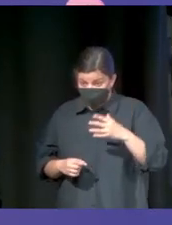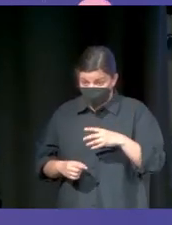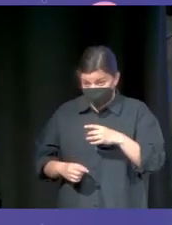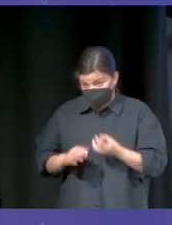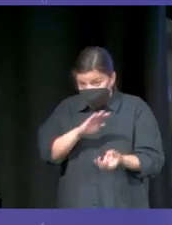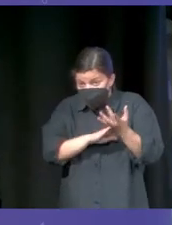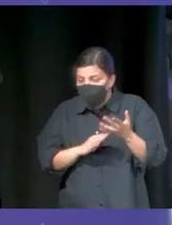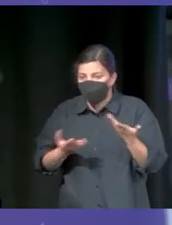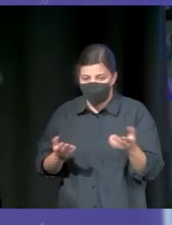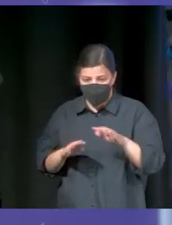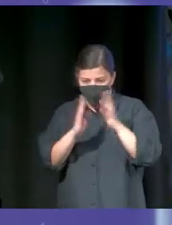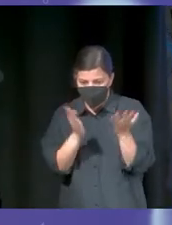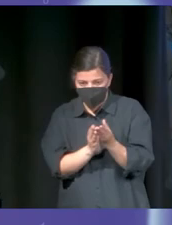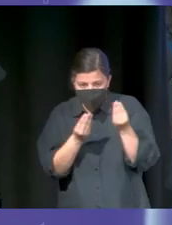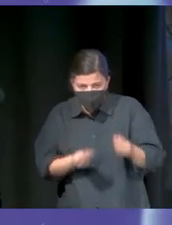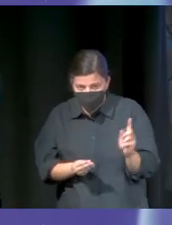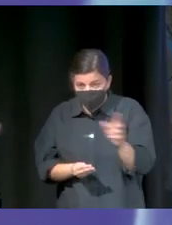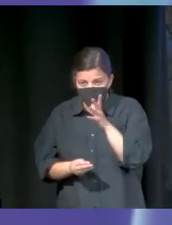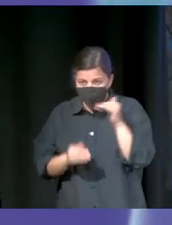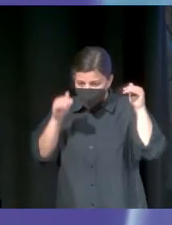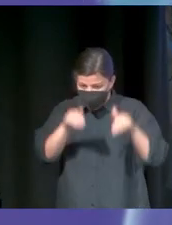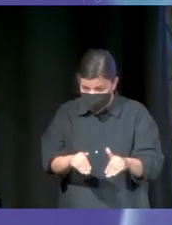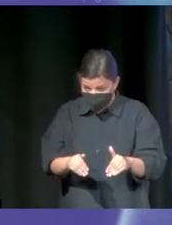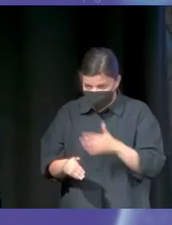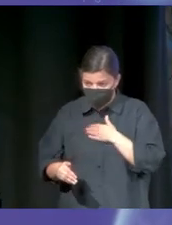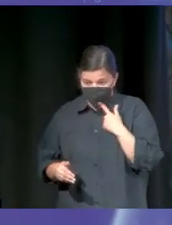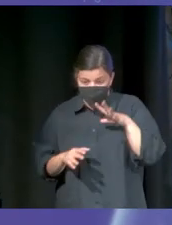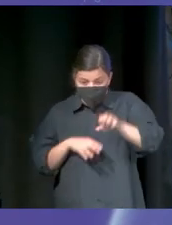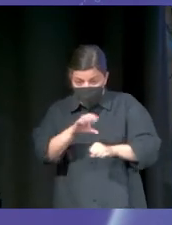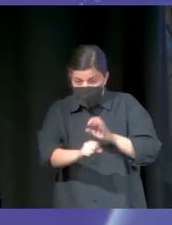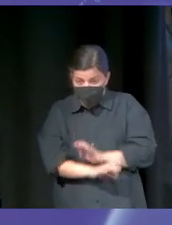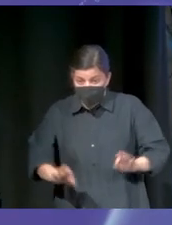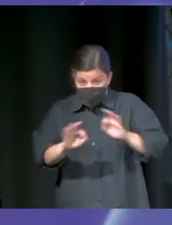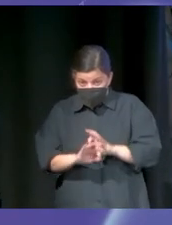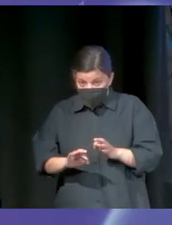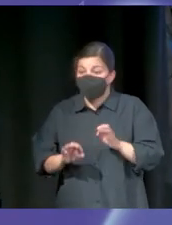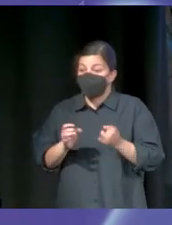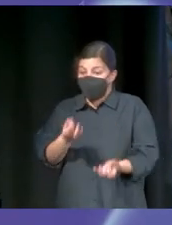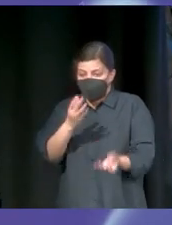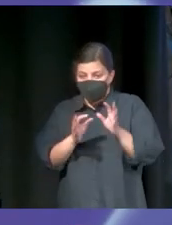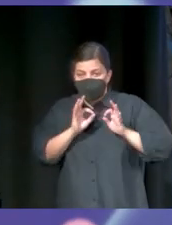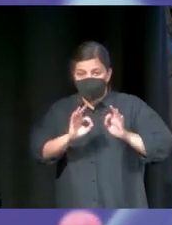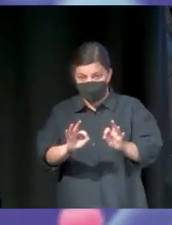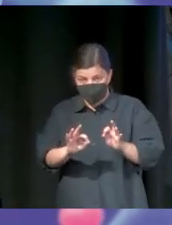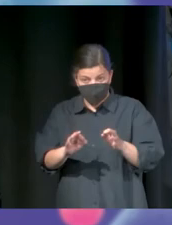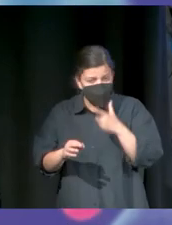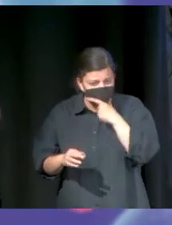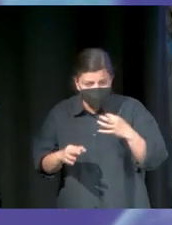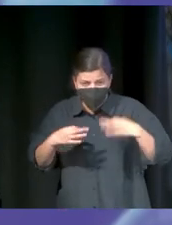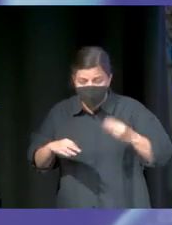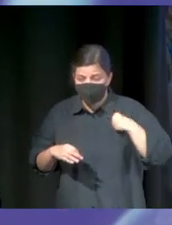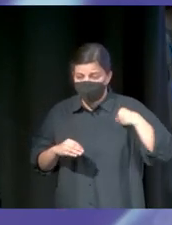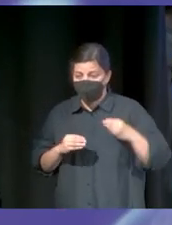va a crear el coche bueno para el mundo. Porque sabe que va a quebrar. Que nadie le va a comprar. Emprender va de esto muchas veces. Emprender es tan simple como